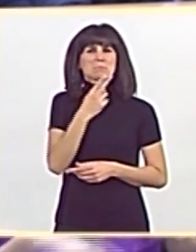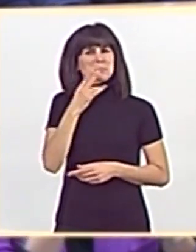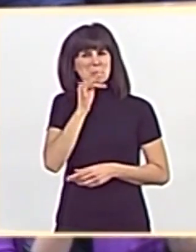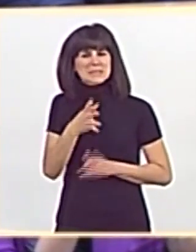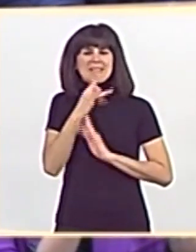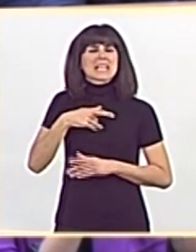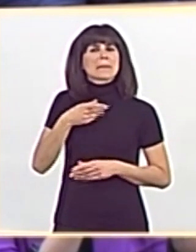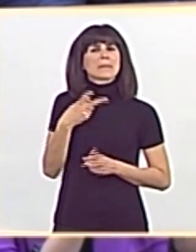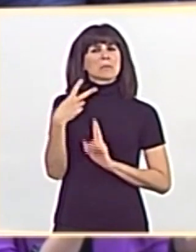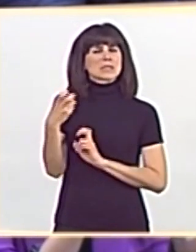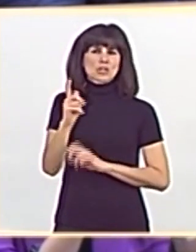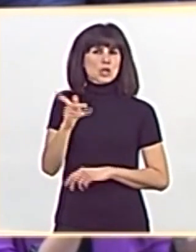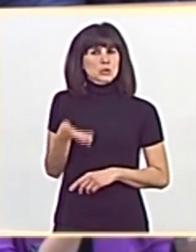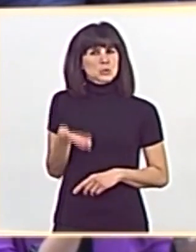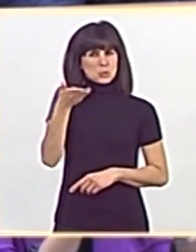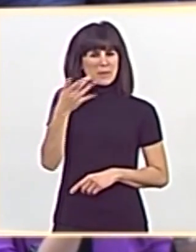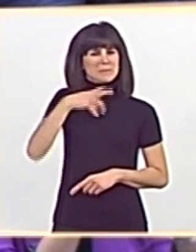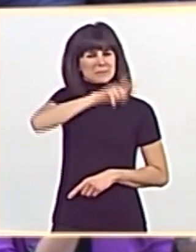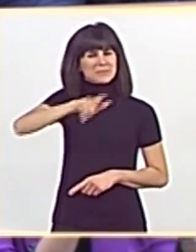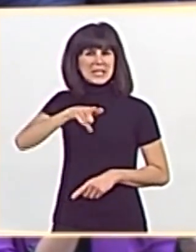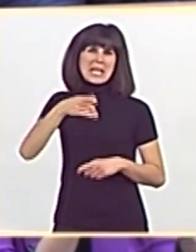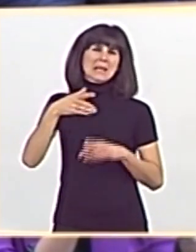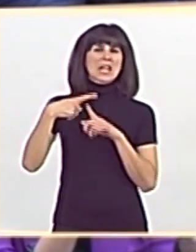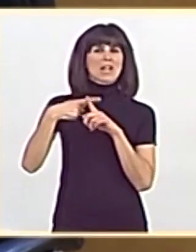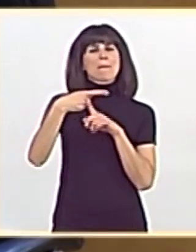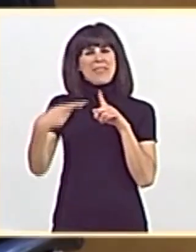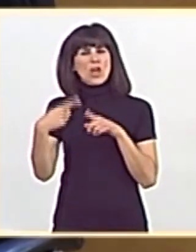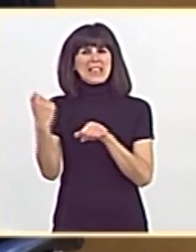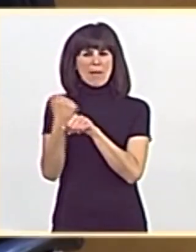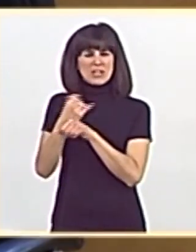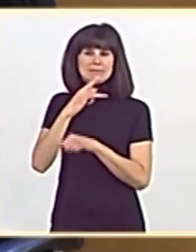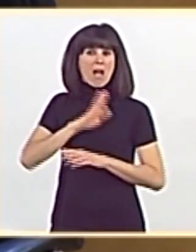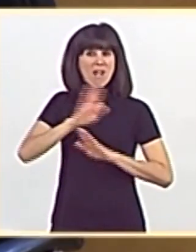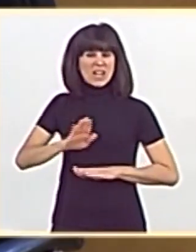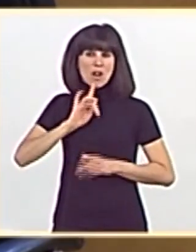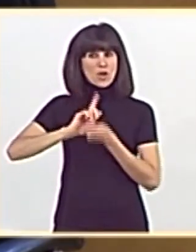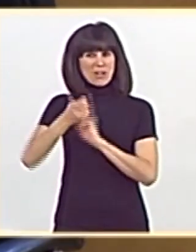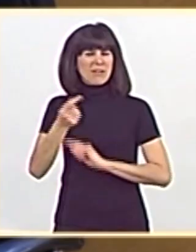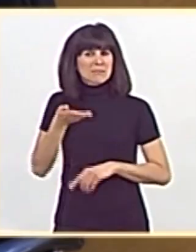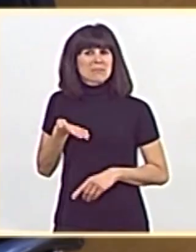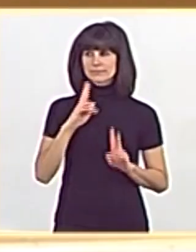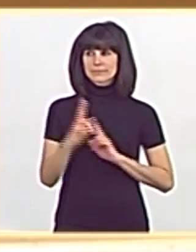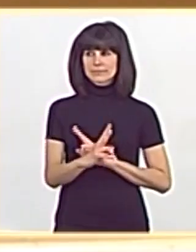subir los impuestos a la clase media y trabajadora de este país para acabar haciendo justo lo contrario.